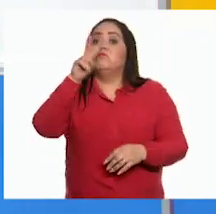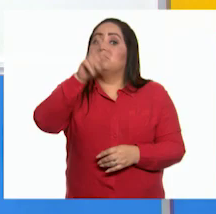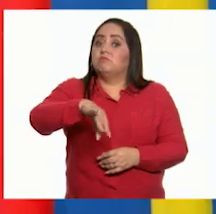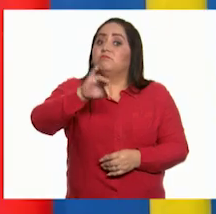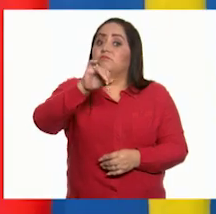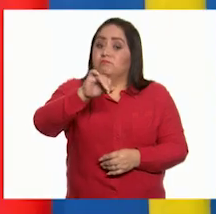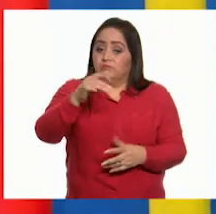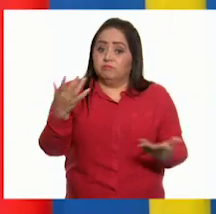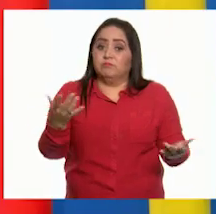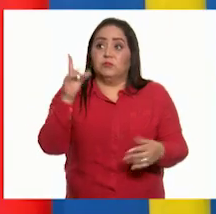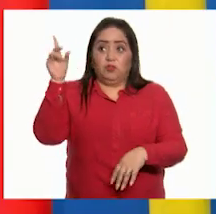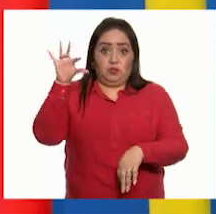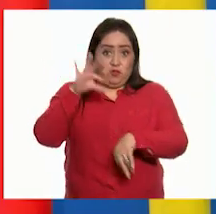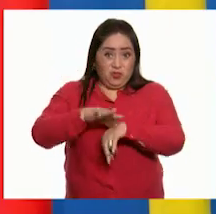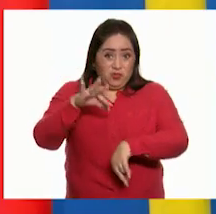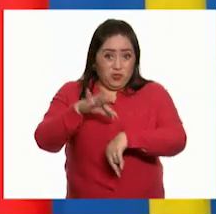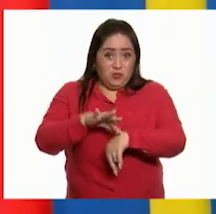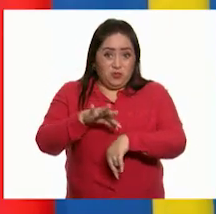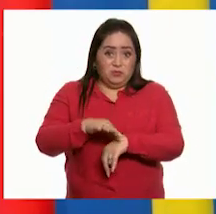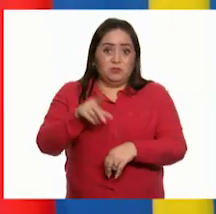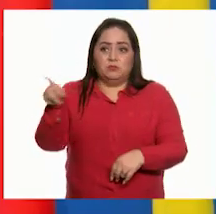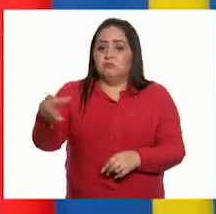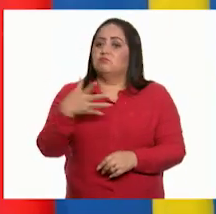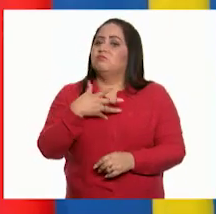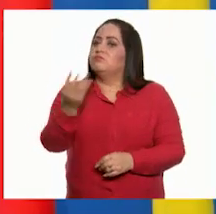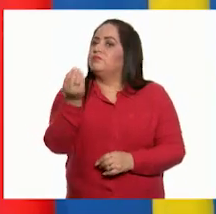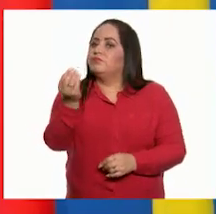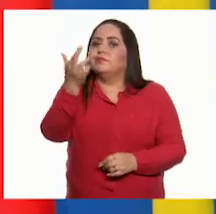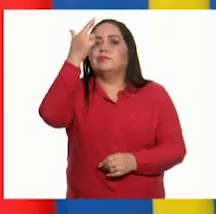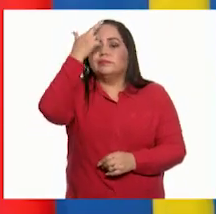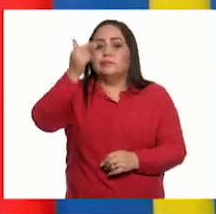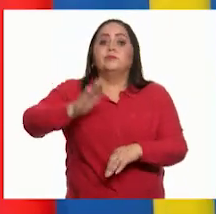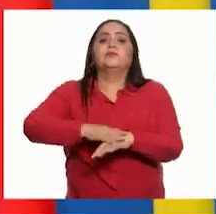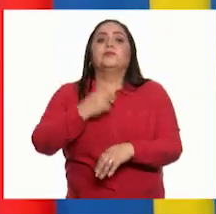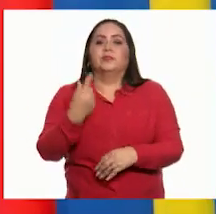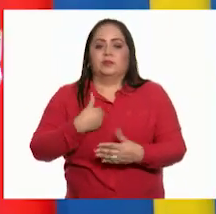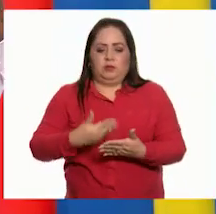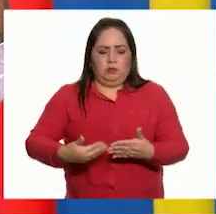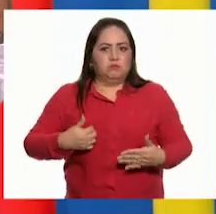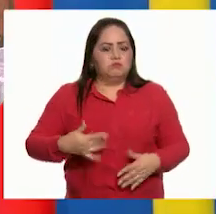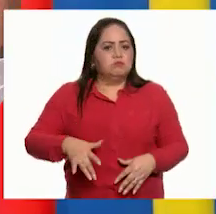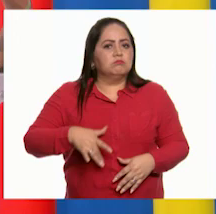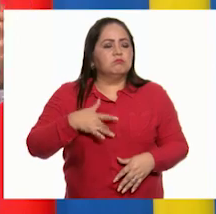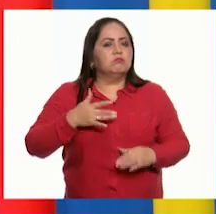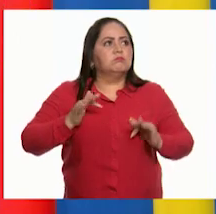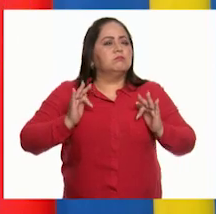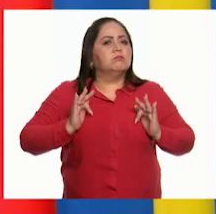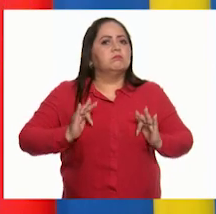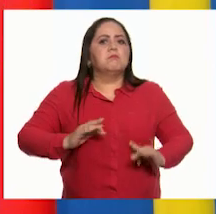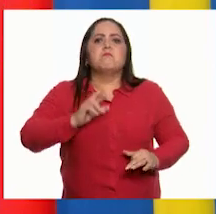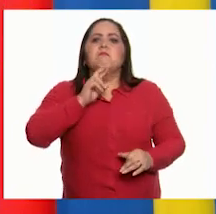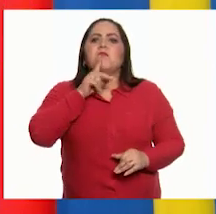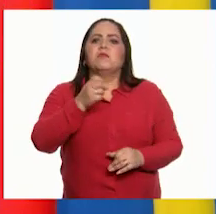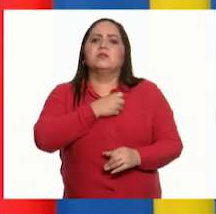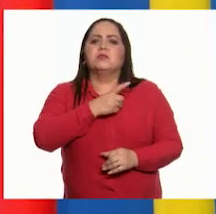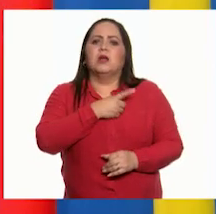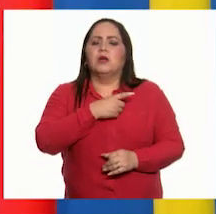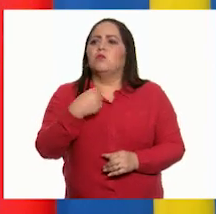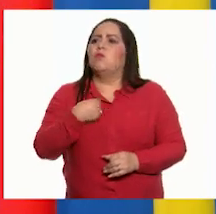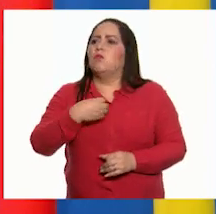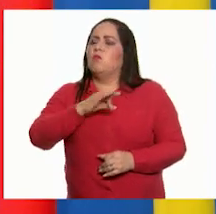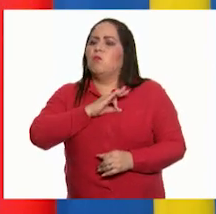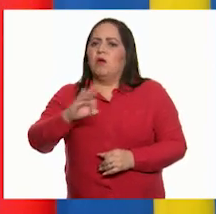Efectivamente, el doctor tenía mucha razón, porque ahora que me siento mejor de salud, puedo identificar y